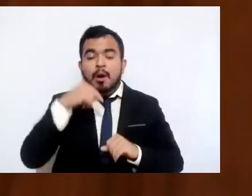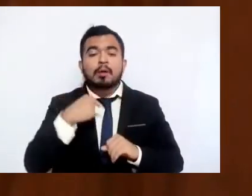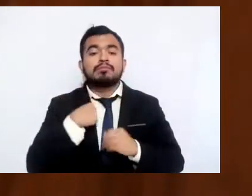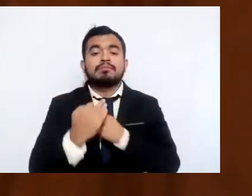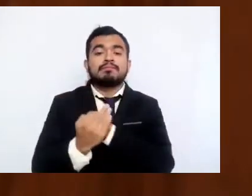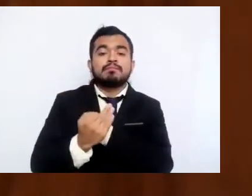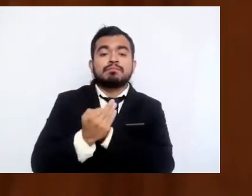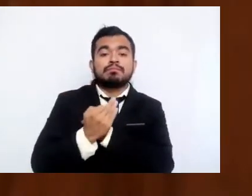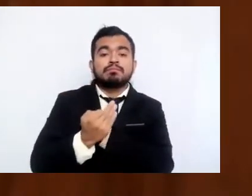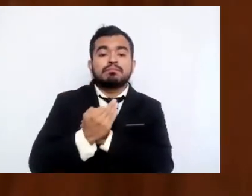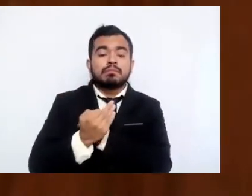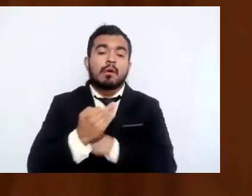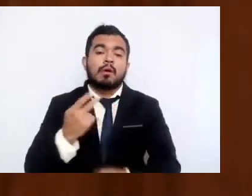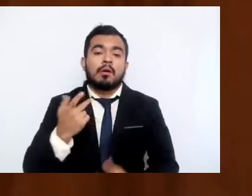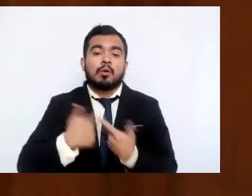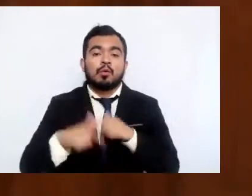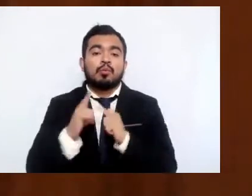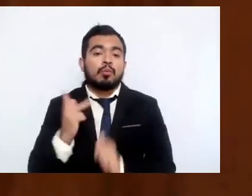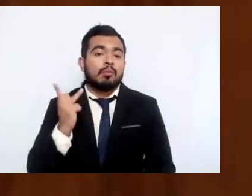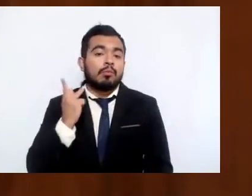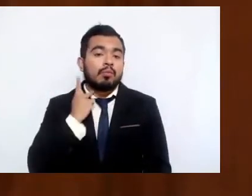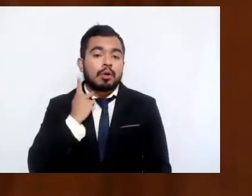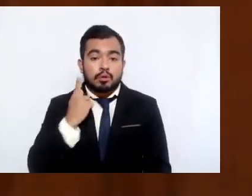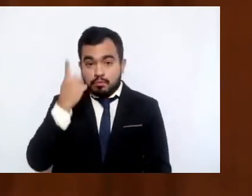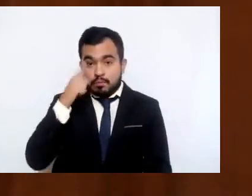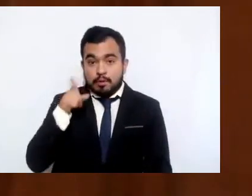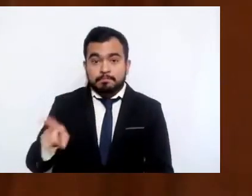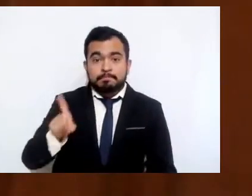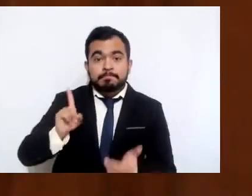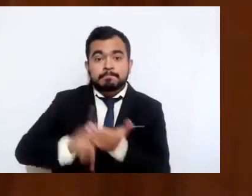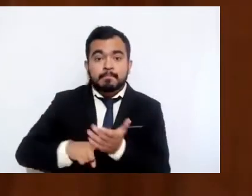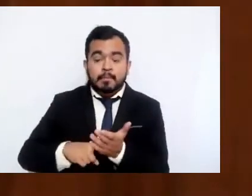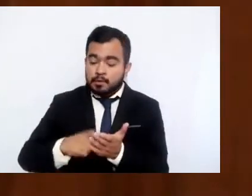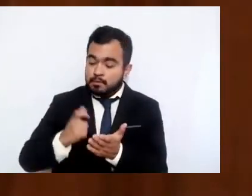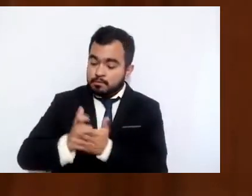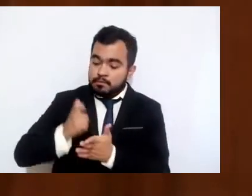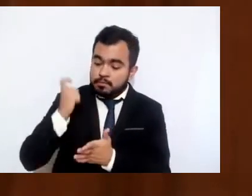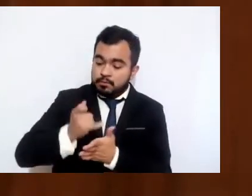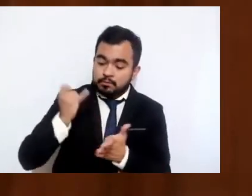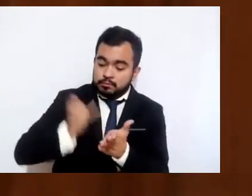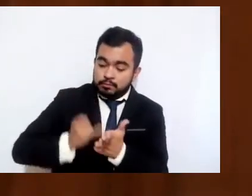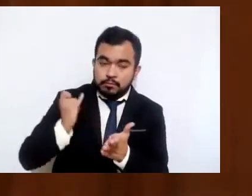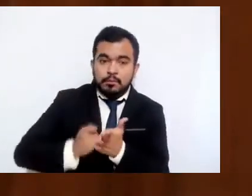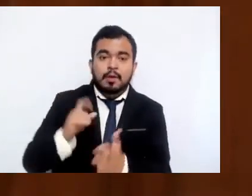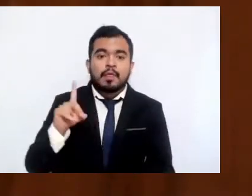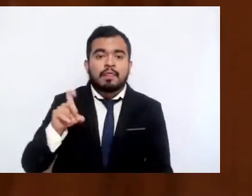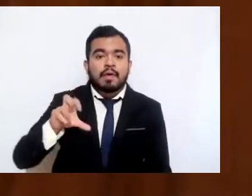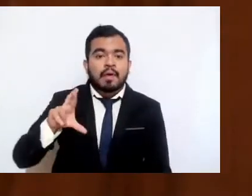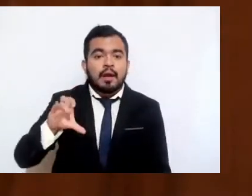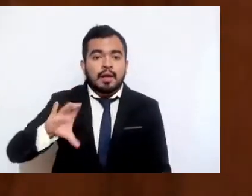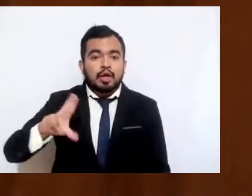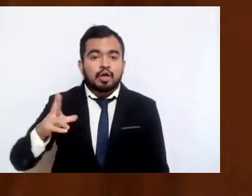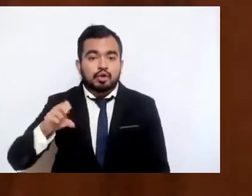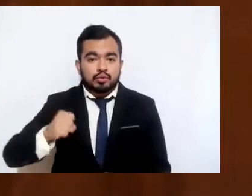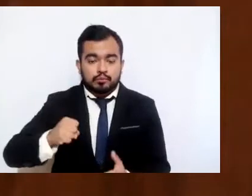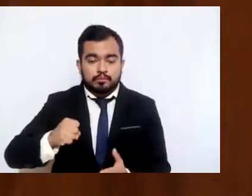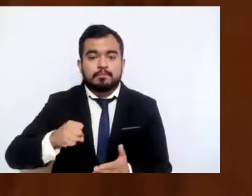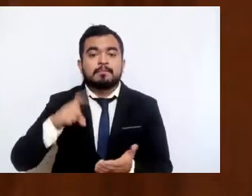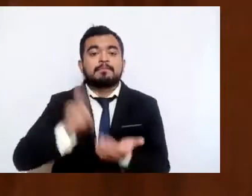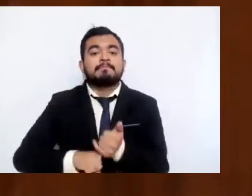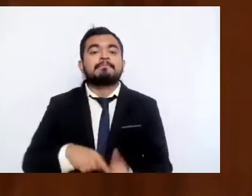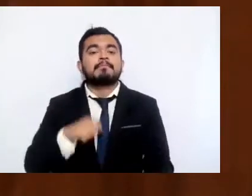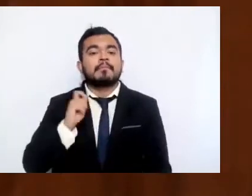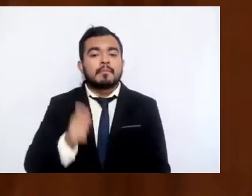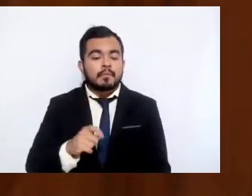las contribuciones y derechos, por lo que exigen requisitos que no están previstos en el Código Financiero del Estado de